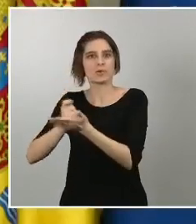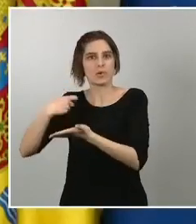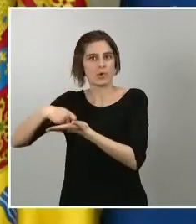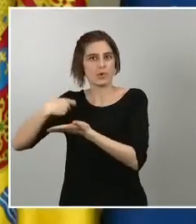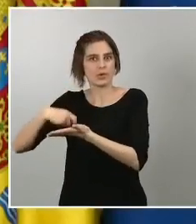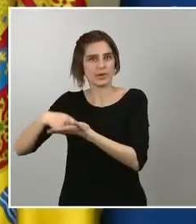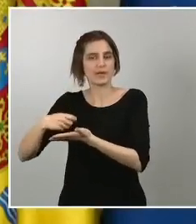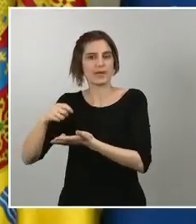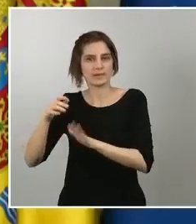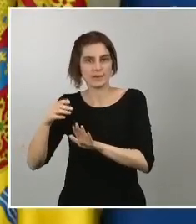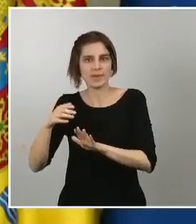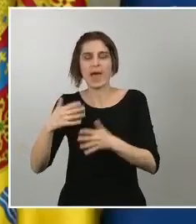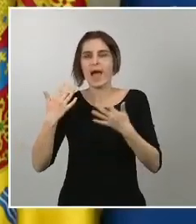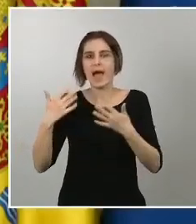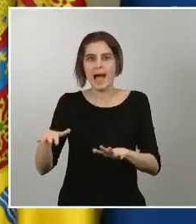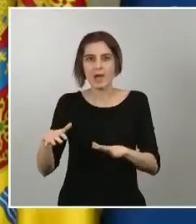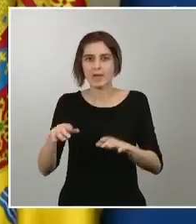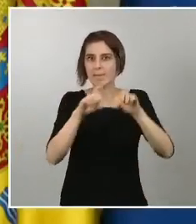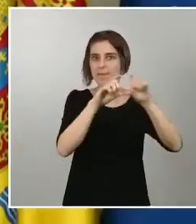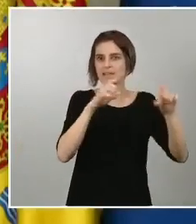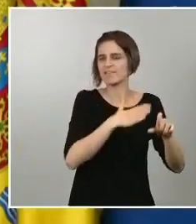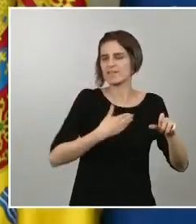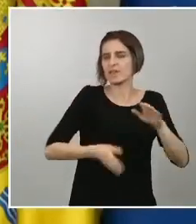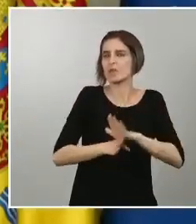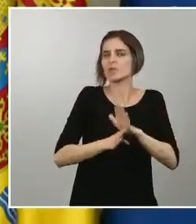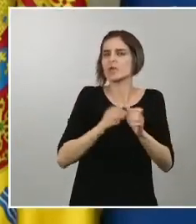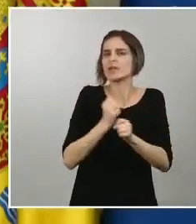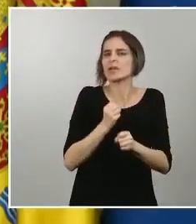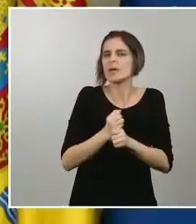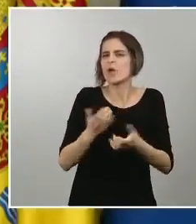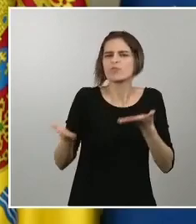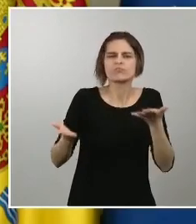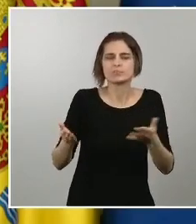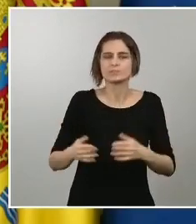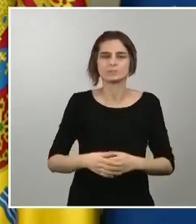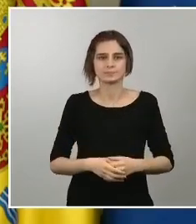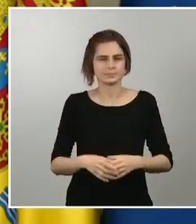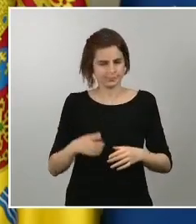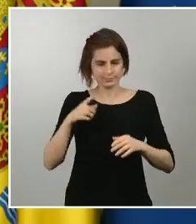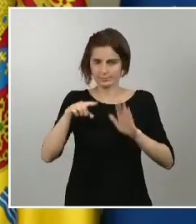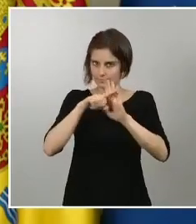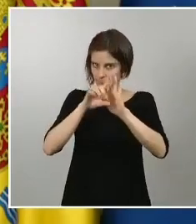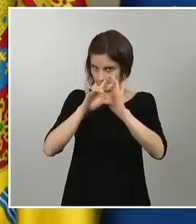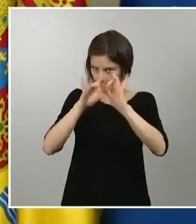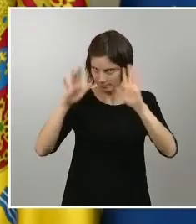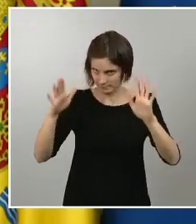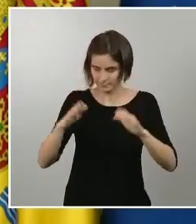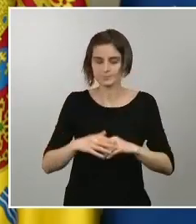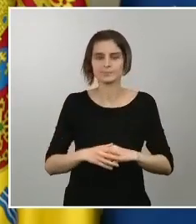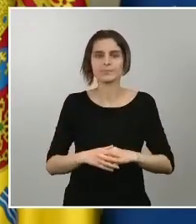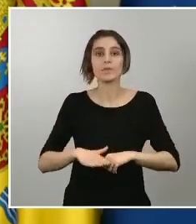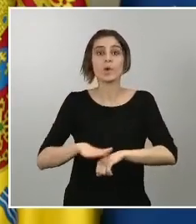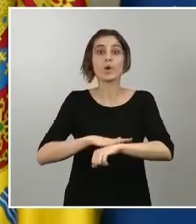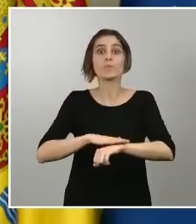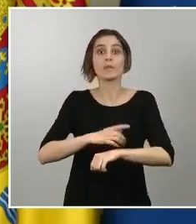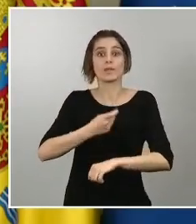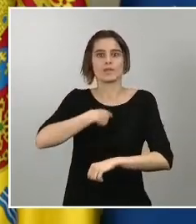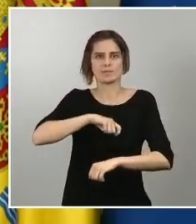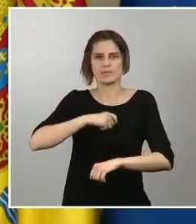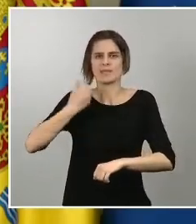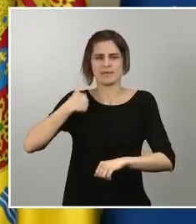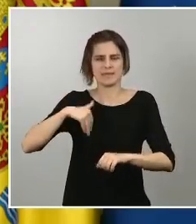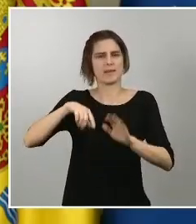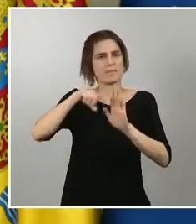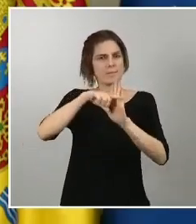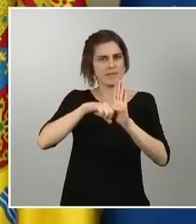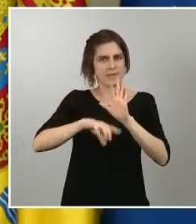claros con esta medida el Gobierno de España lleva arbitrando muchas medidas de rango social y económico como ha dispuesto la